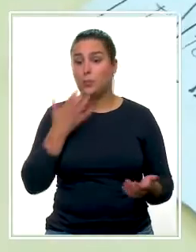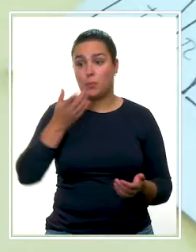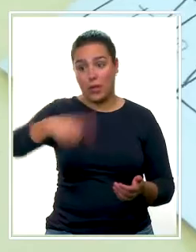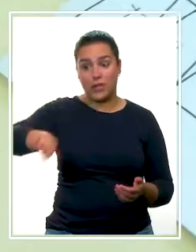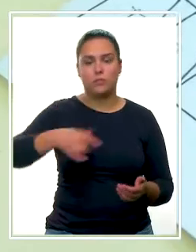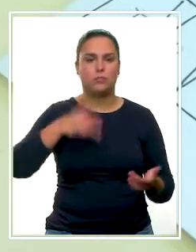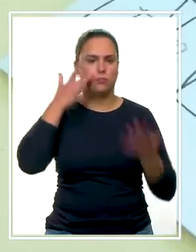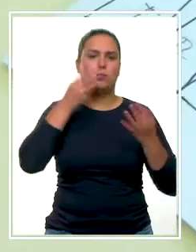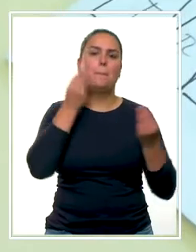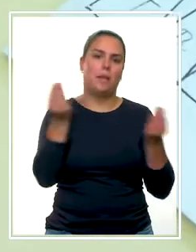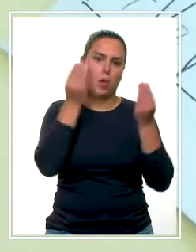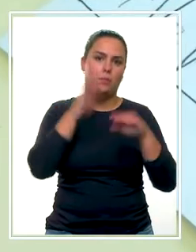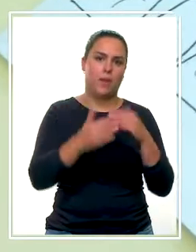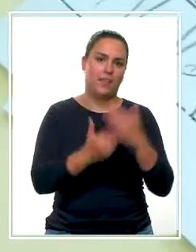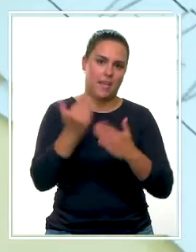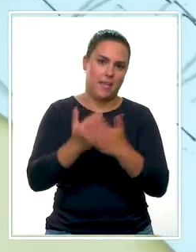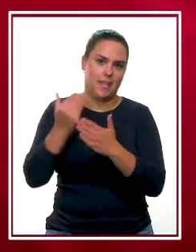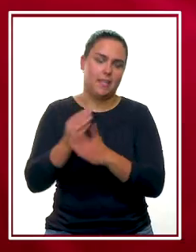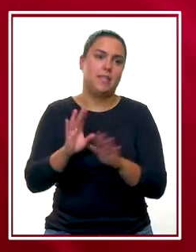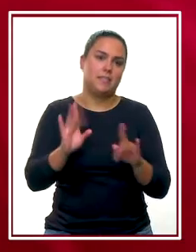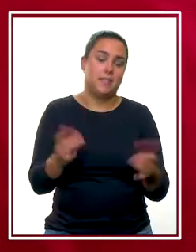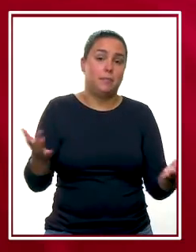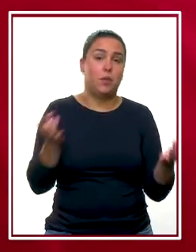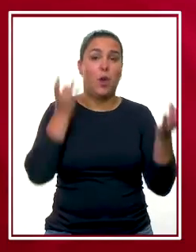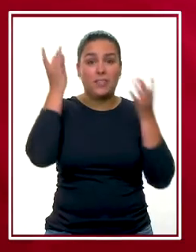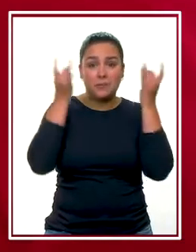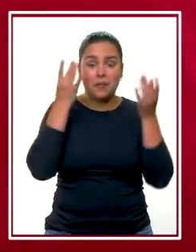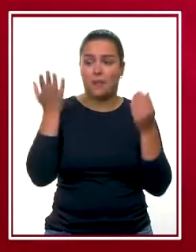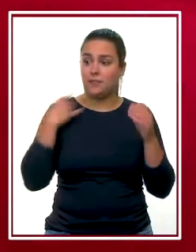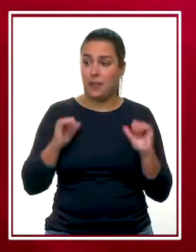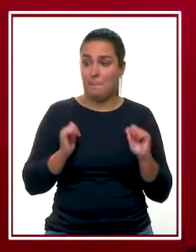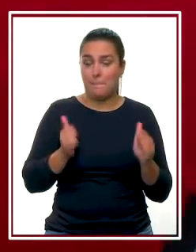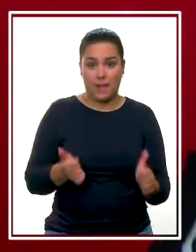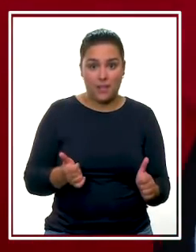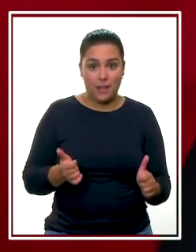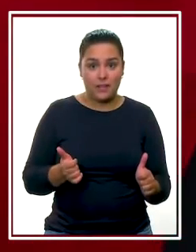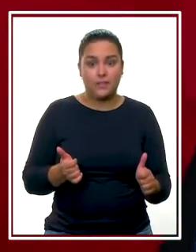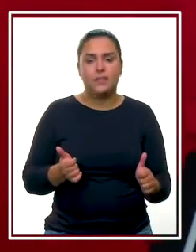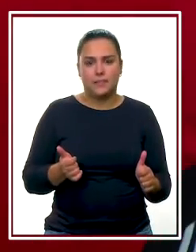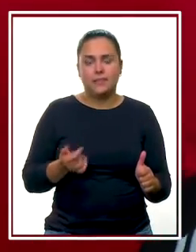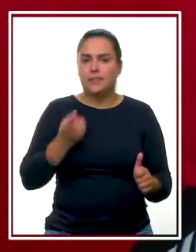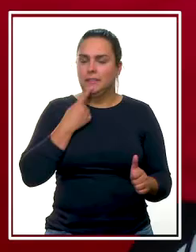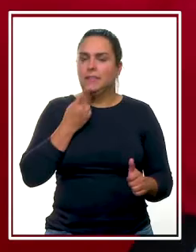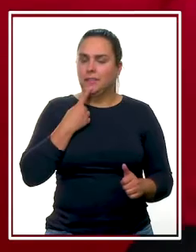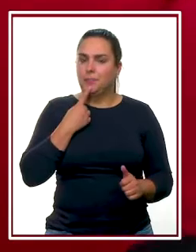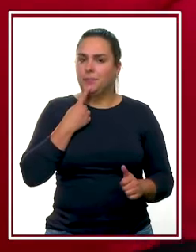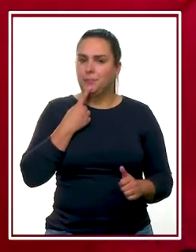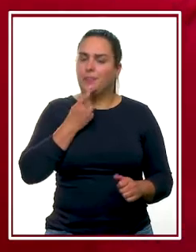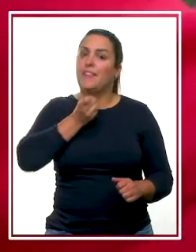caso de ellos sí que notamos mejoría en el día a día, puesto que actividades que en un inicio les resultaban